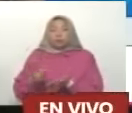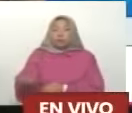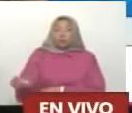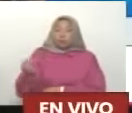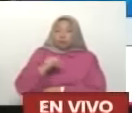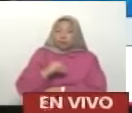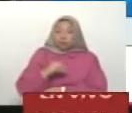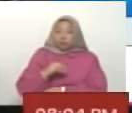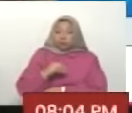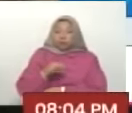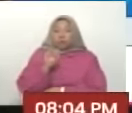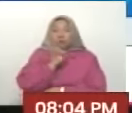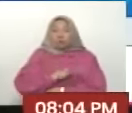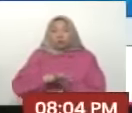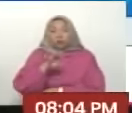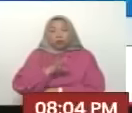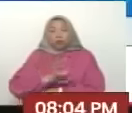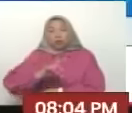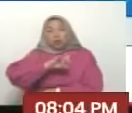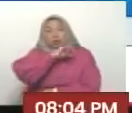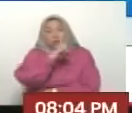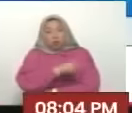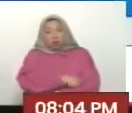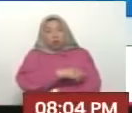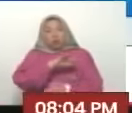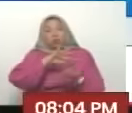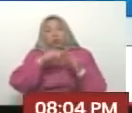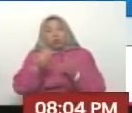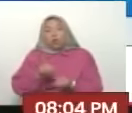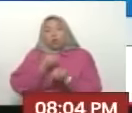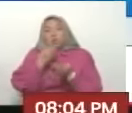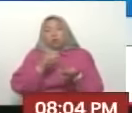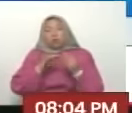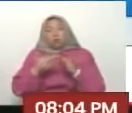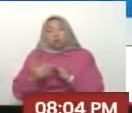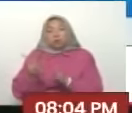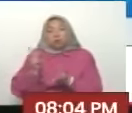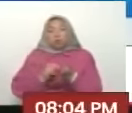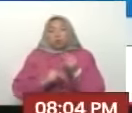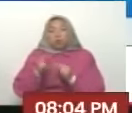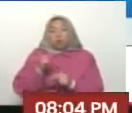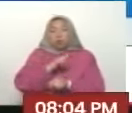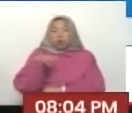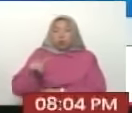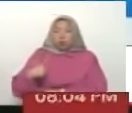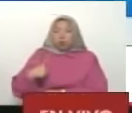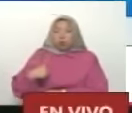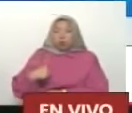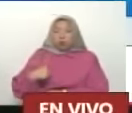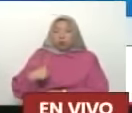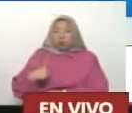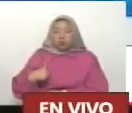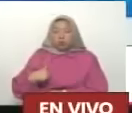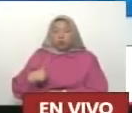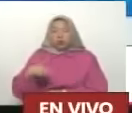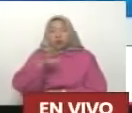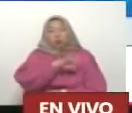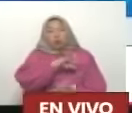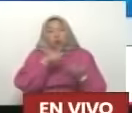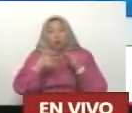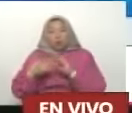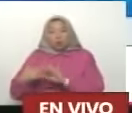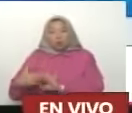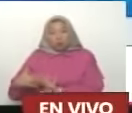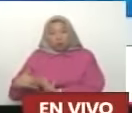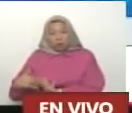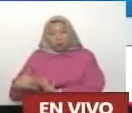Societario Y de poder De los consejos Comunales Cuesta mucho Construirla En los grandes Barrios Urbanos